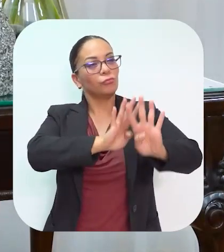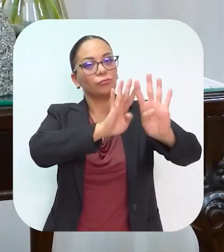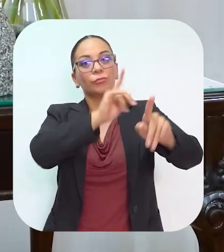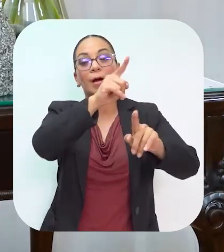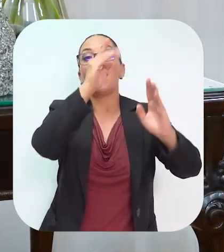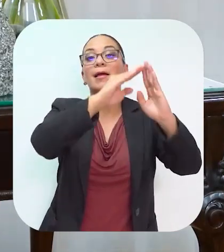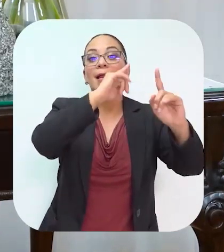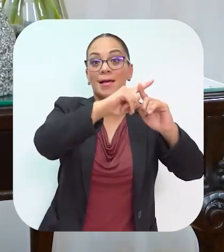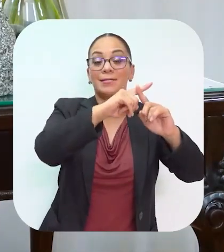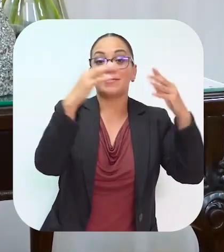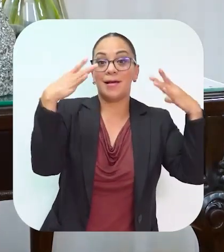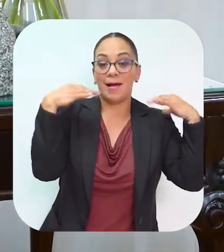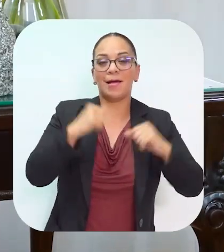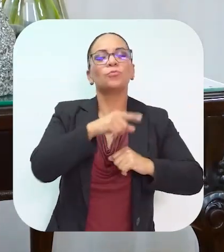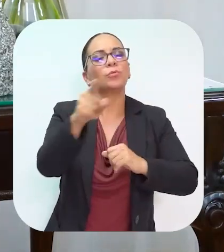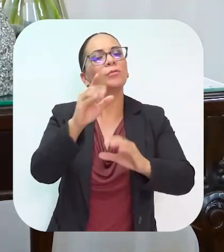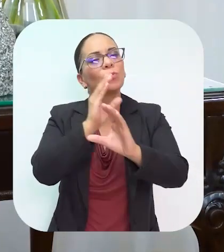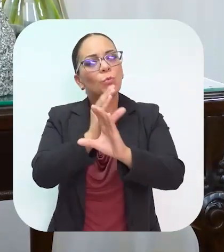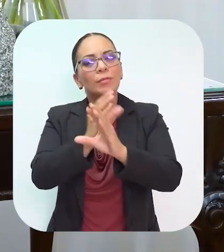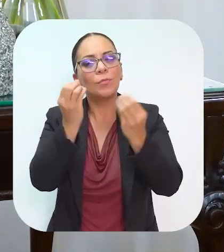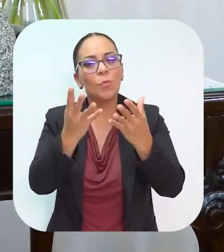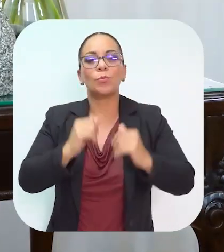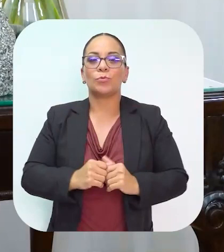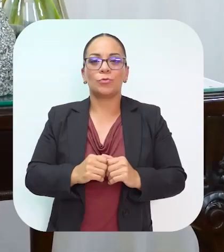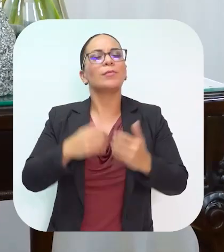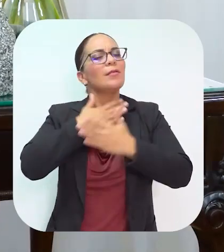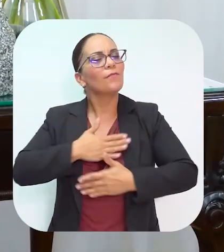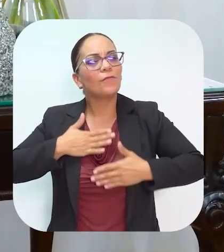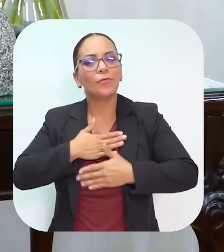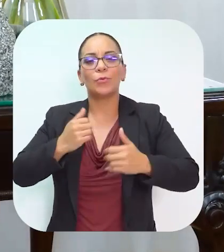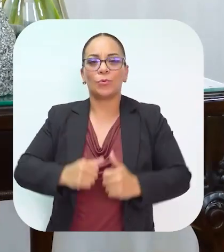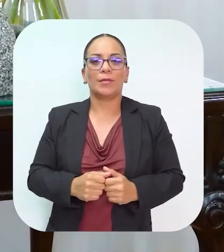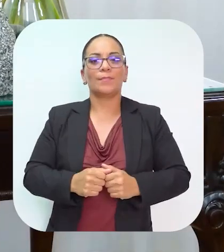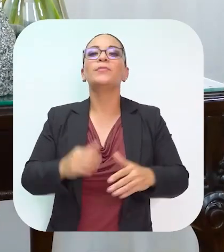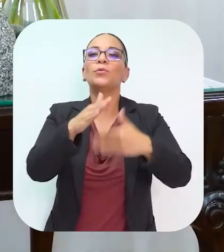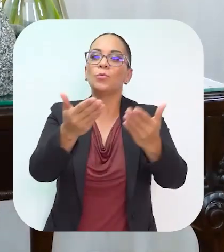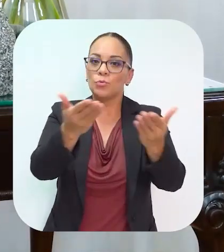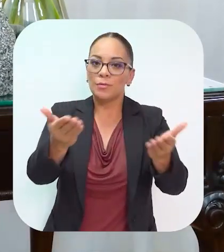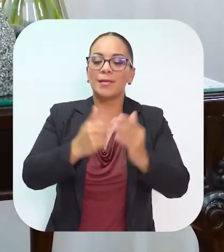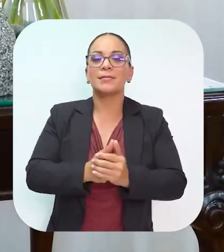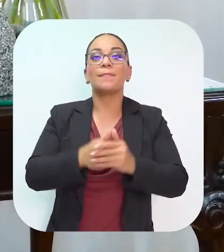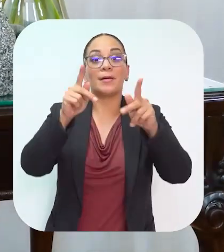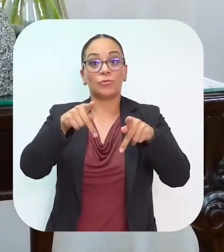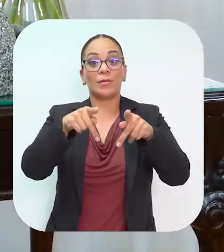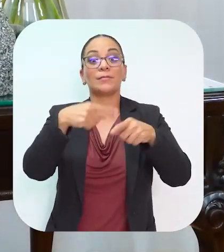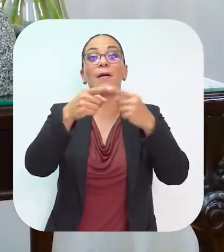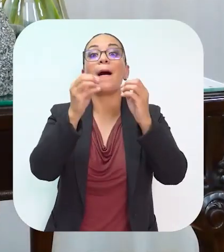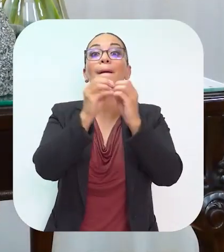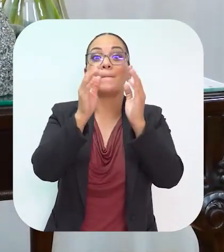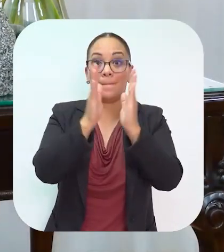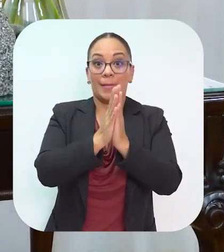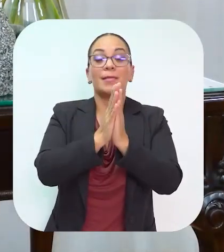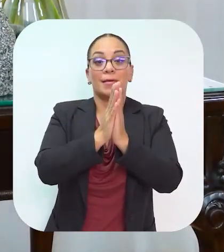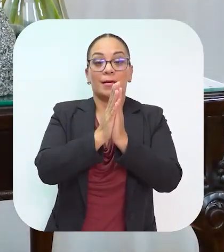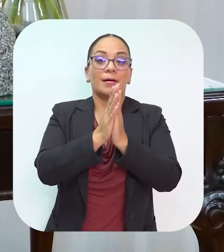Basílica, tengan cuidado, cuídense mucho y que lo disfruten. Y para el resto de ustedes que la